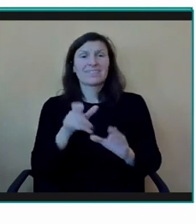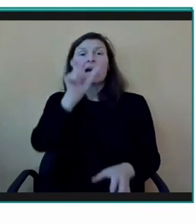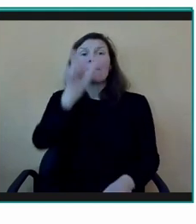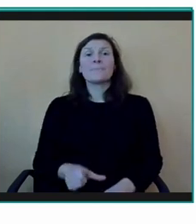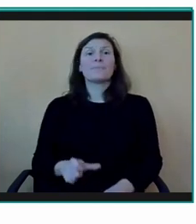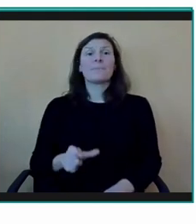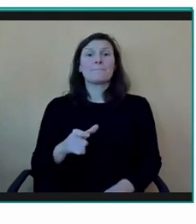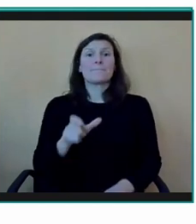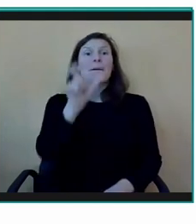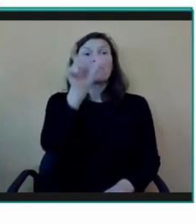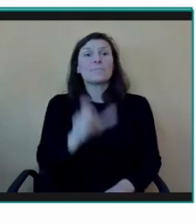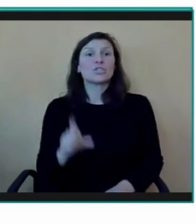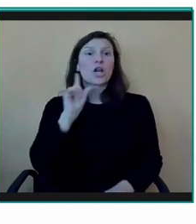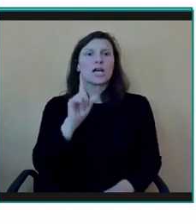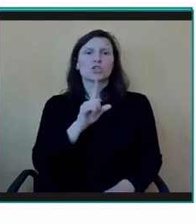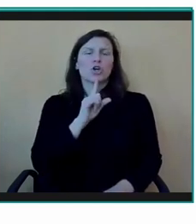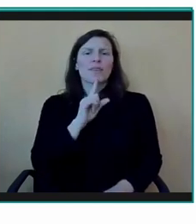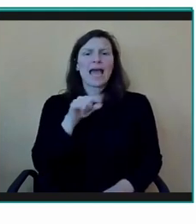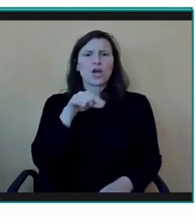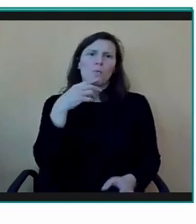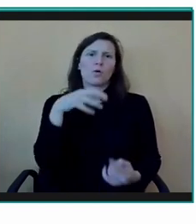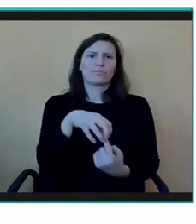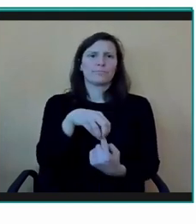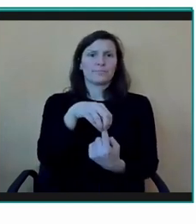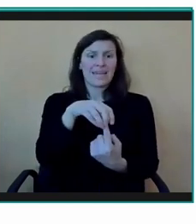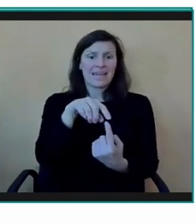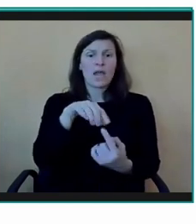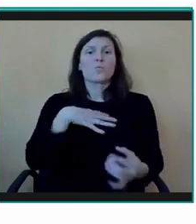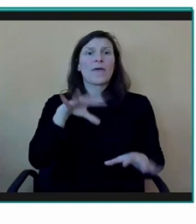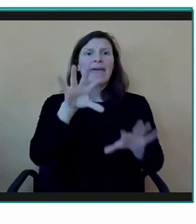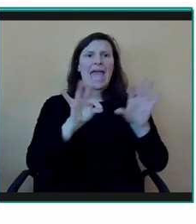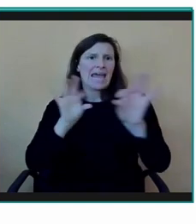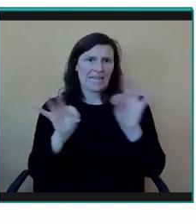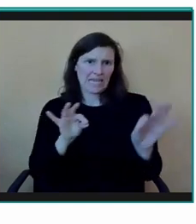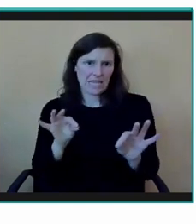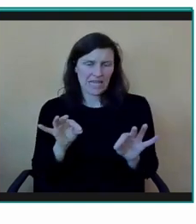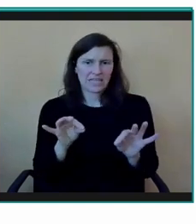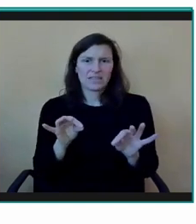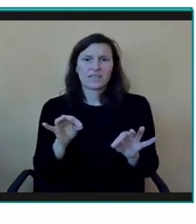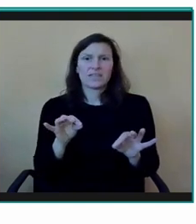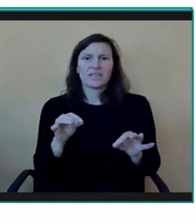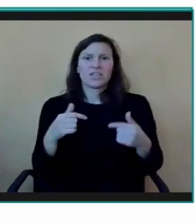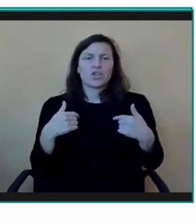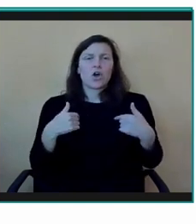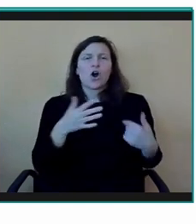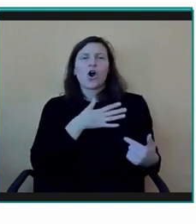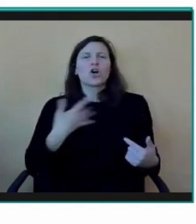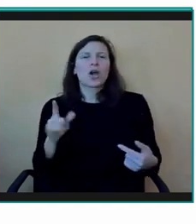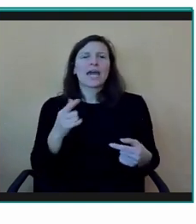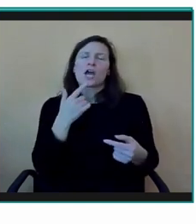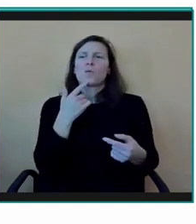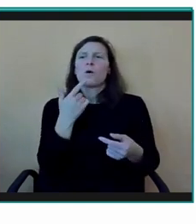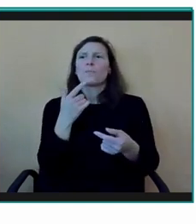persona sorda la que eligiera todo. Es decir, aquí no vamos a clasificar en ningún momento a seres humanos